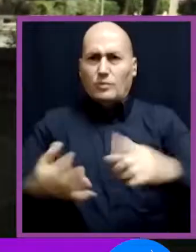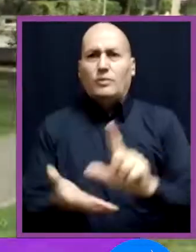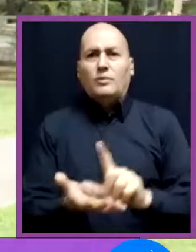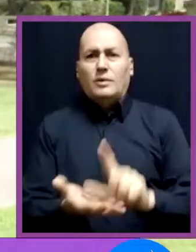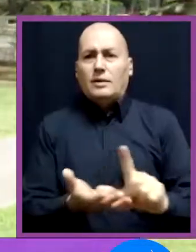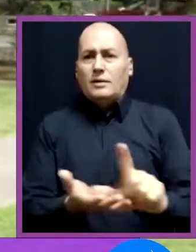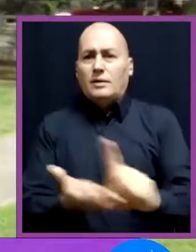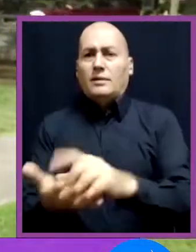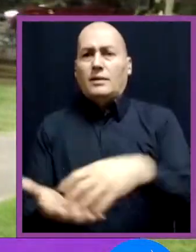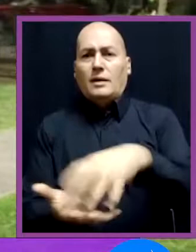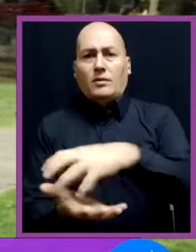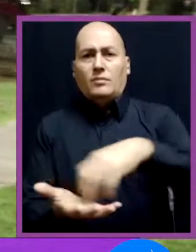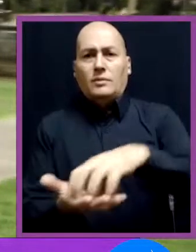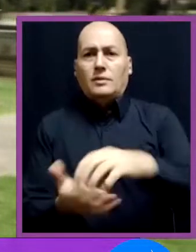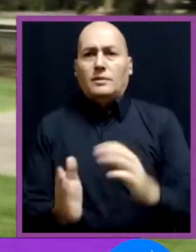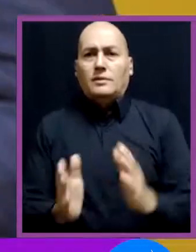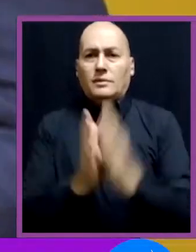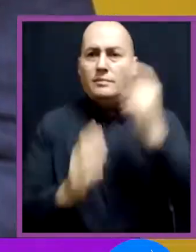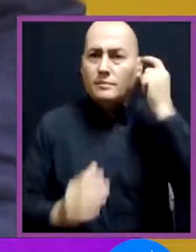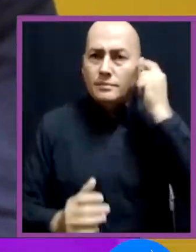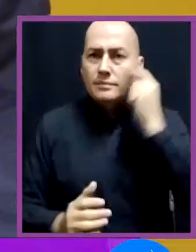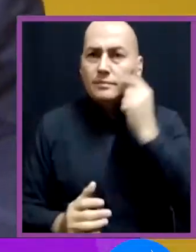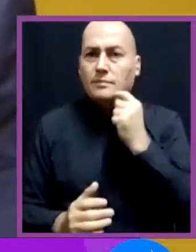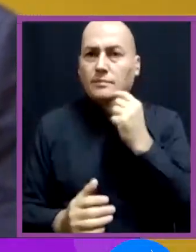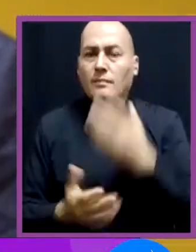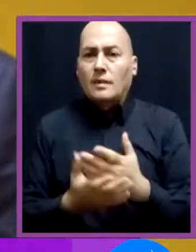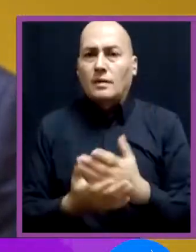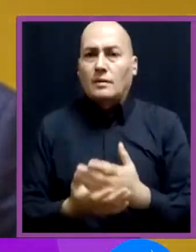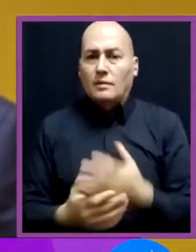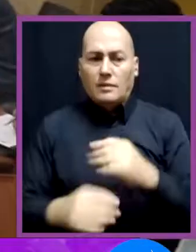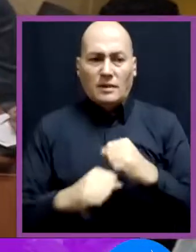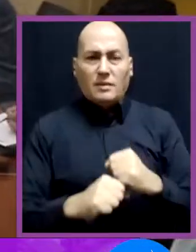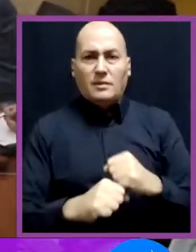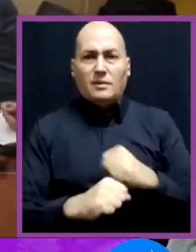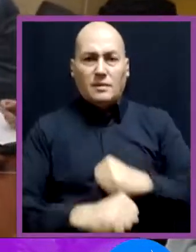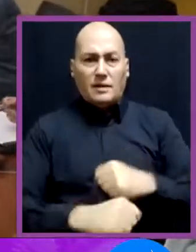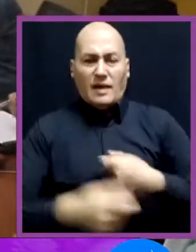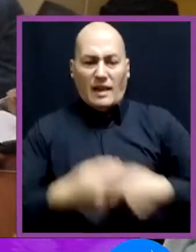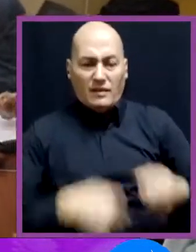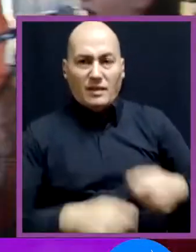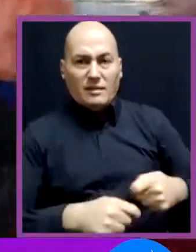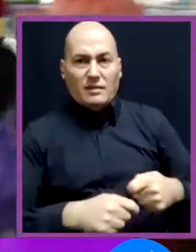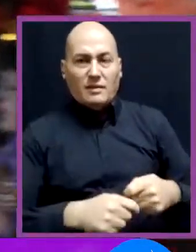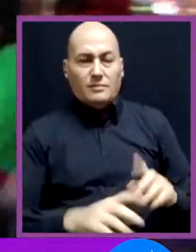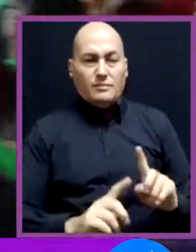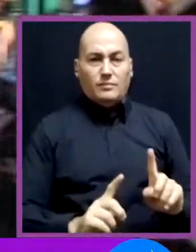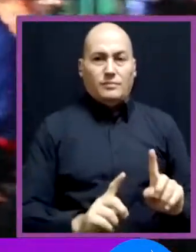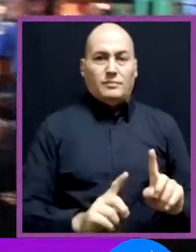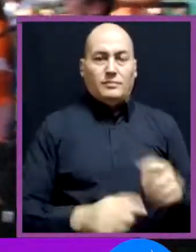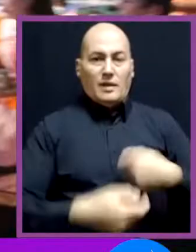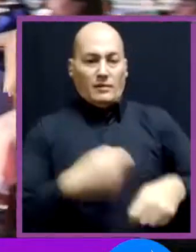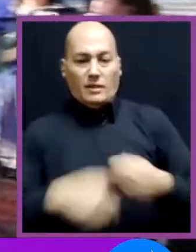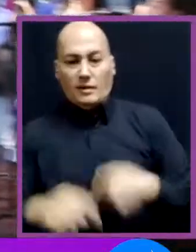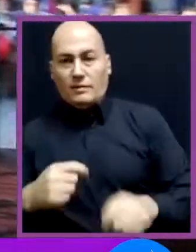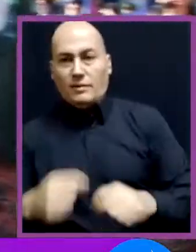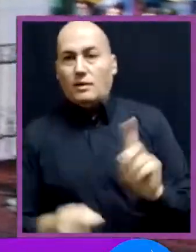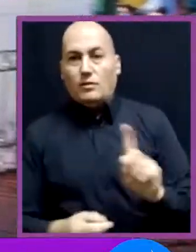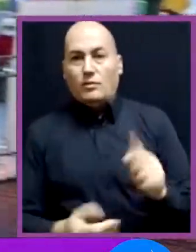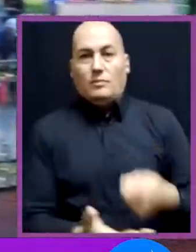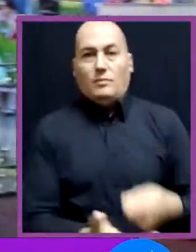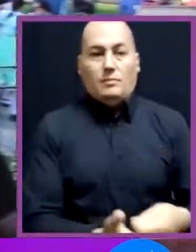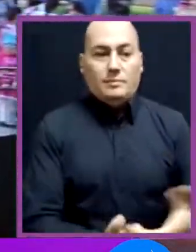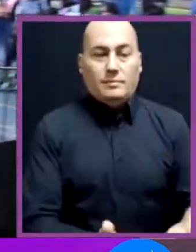los espacios de San Bernardo. Con decisión combatimos el comercio ambulante. Recuperamos la plaza de armas,